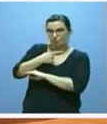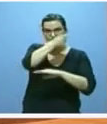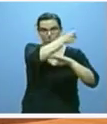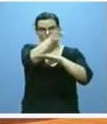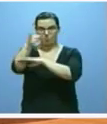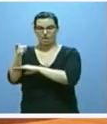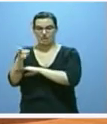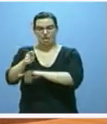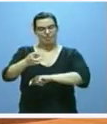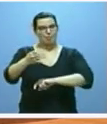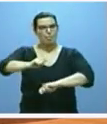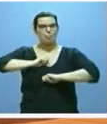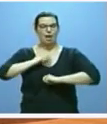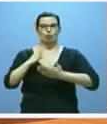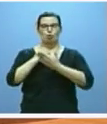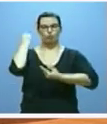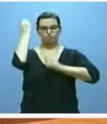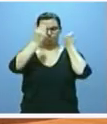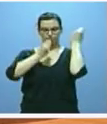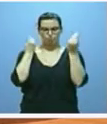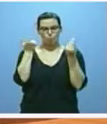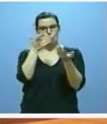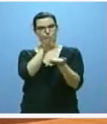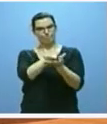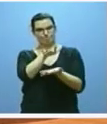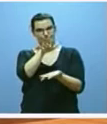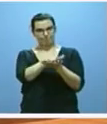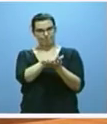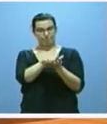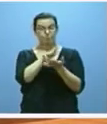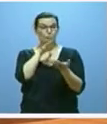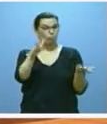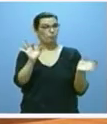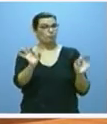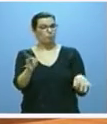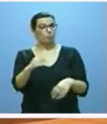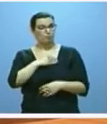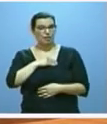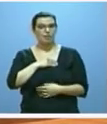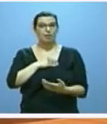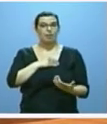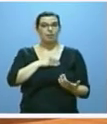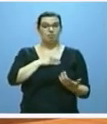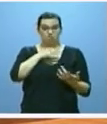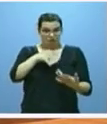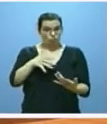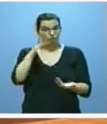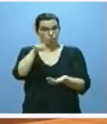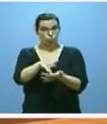reflexión y una dosis de serenidad cuando, desgraciadamente, se producen, como ocurre ahora,